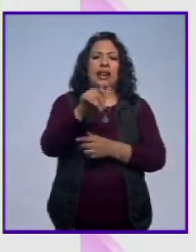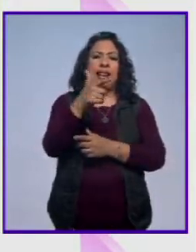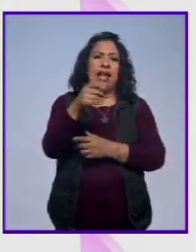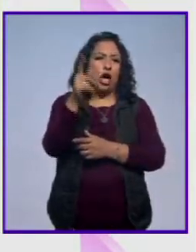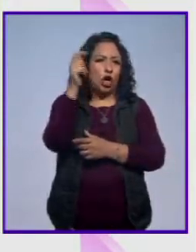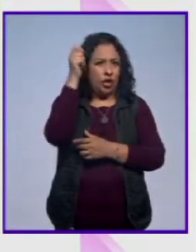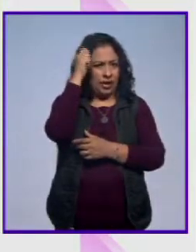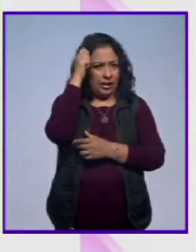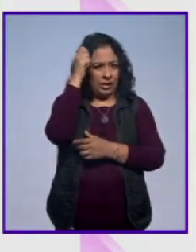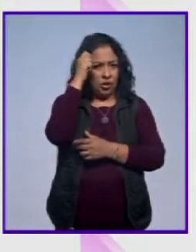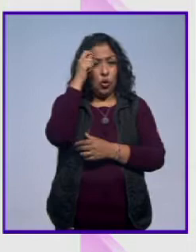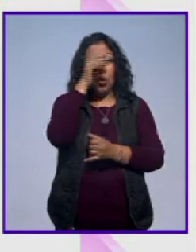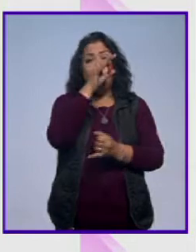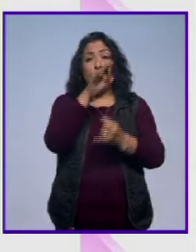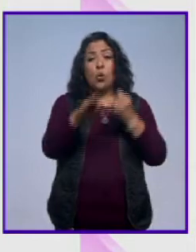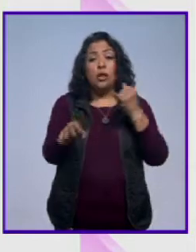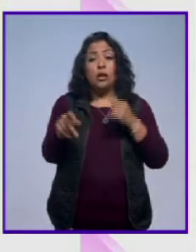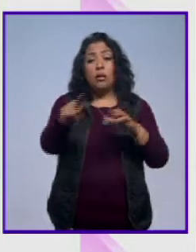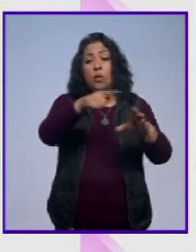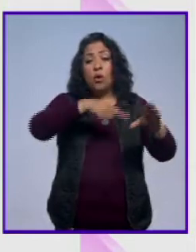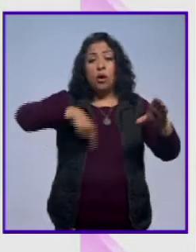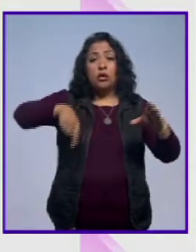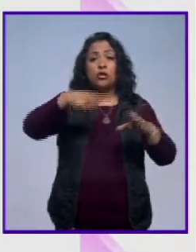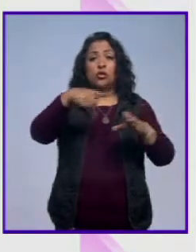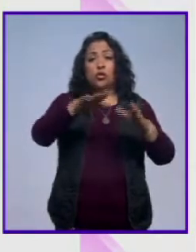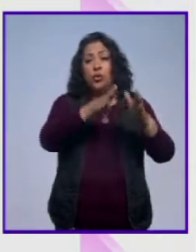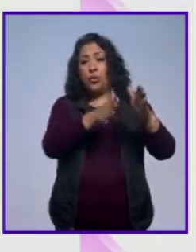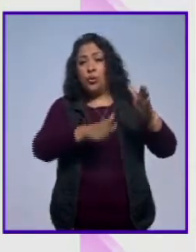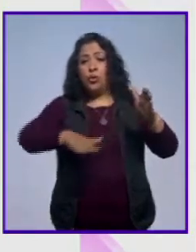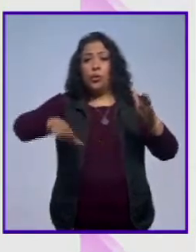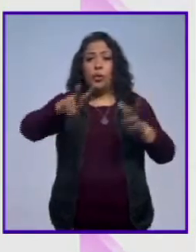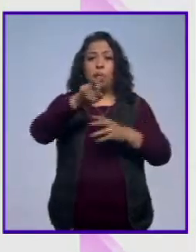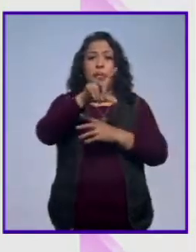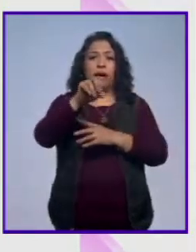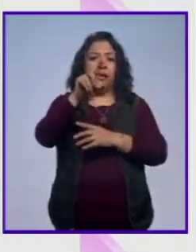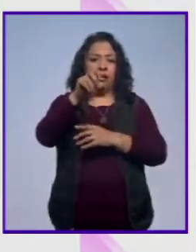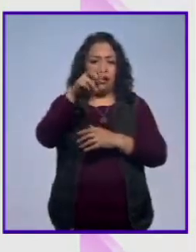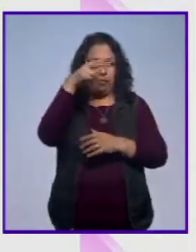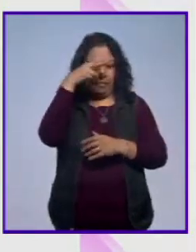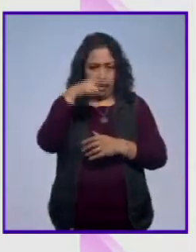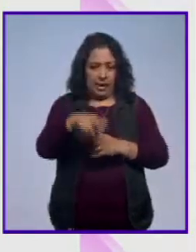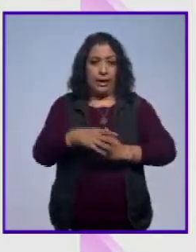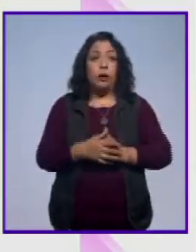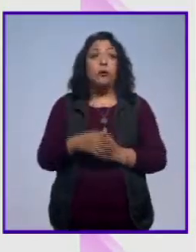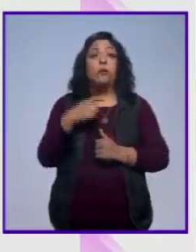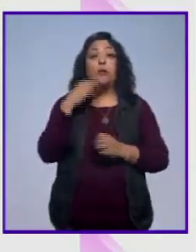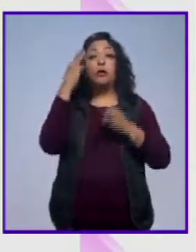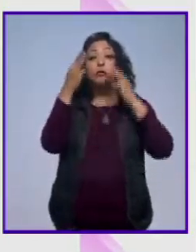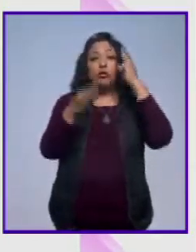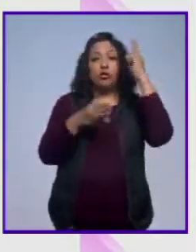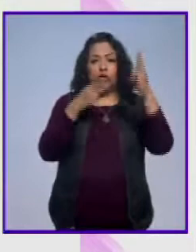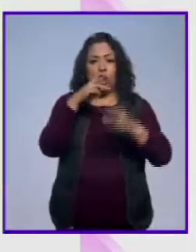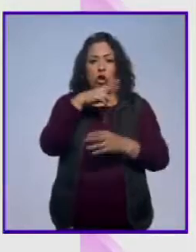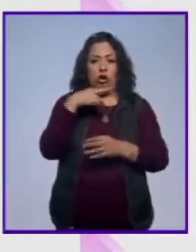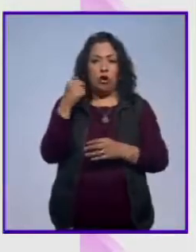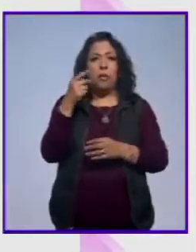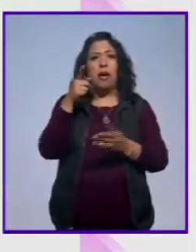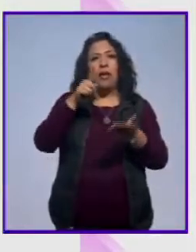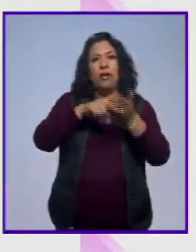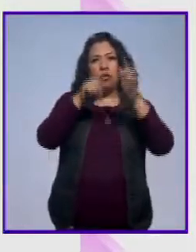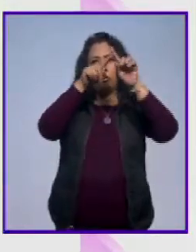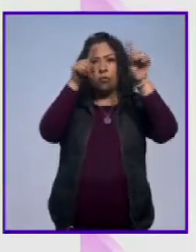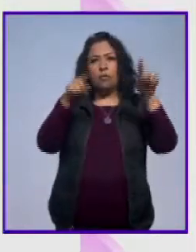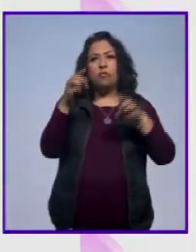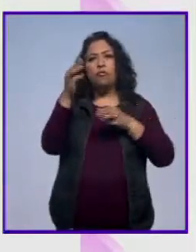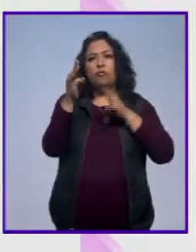espejo de agua del Valle de México. El Museo Universitario de Arte Contemporáneo Roma acoge dentro de sus muros al